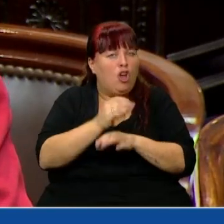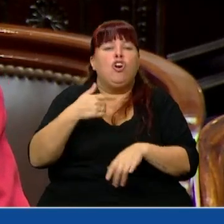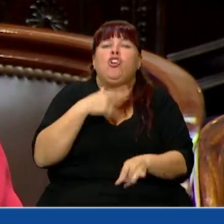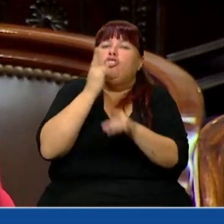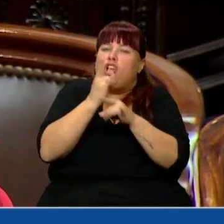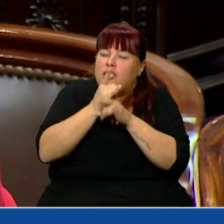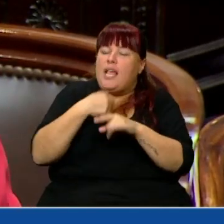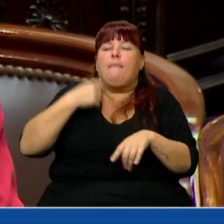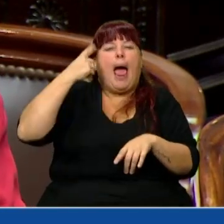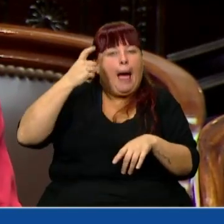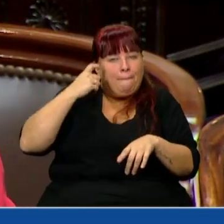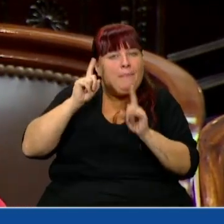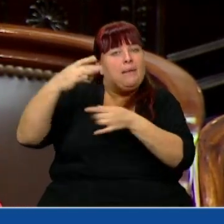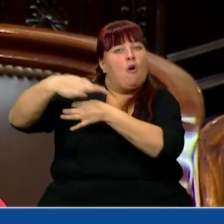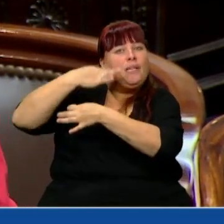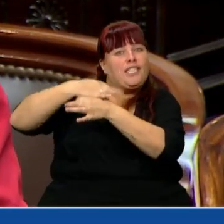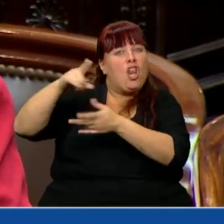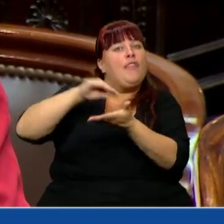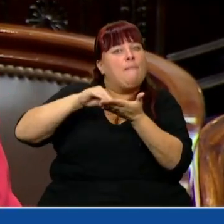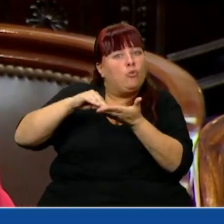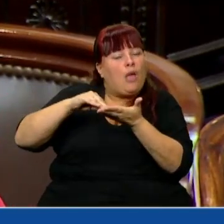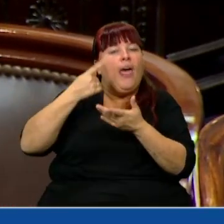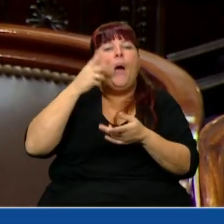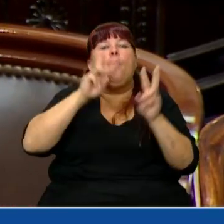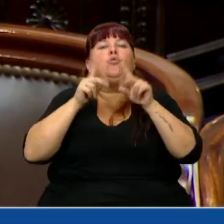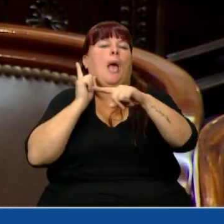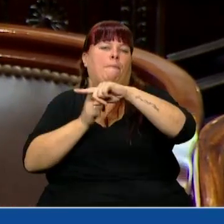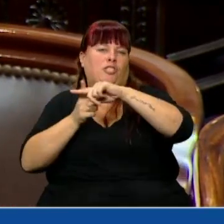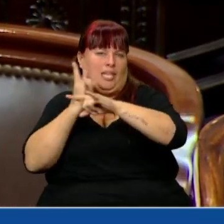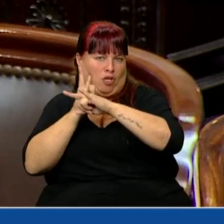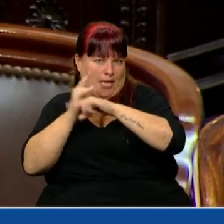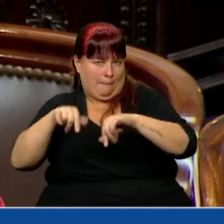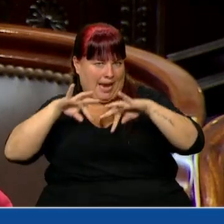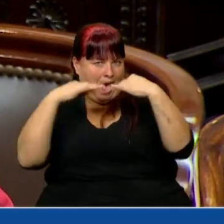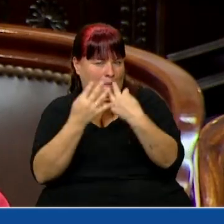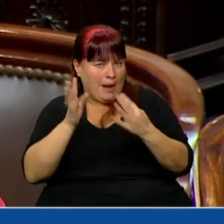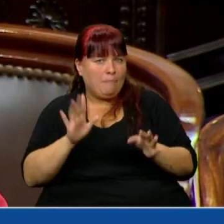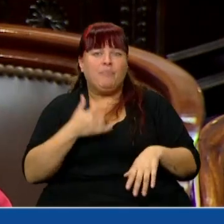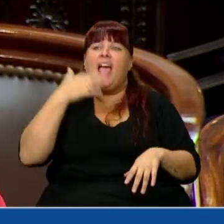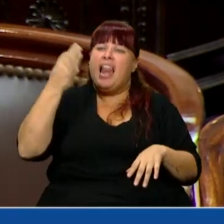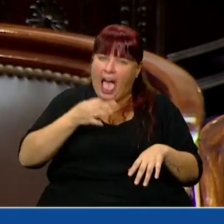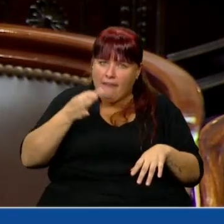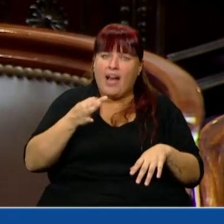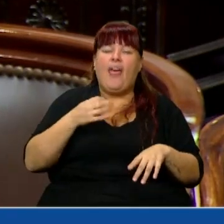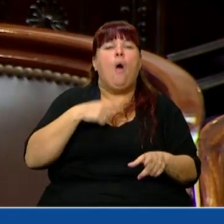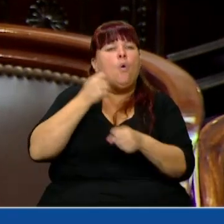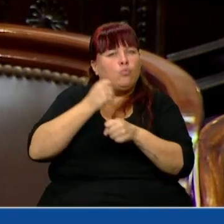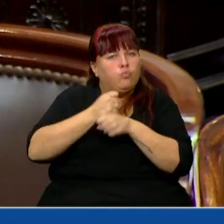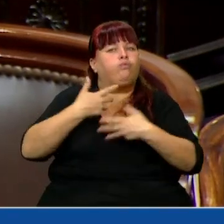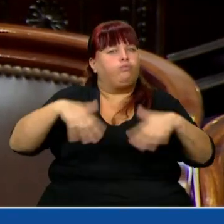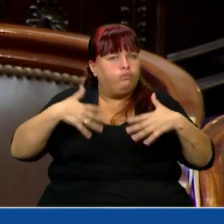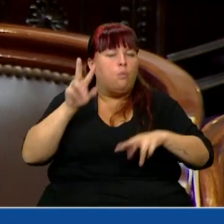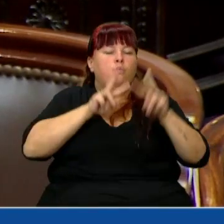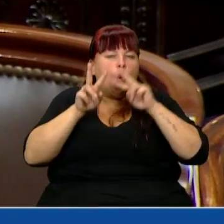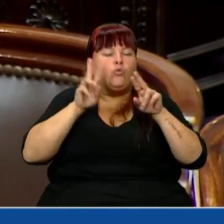aprendí, como me enseñó el diputado, a ver el vaso medio lleno en esta Cámara. Y la verdad es que hacemos un trabajo grande